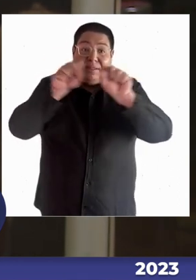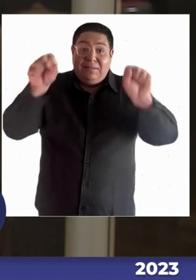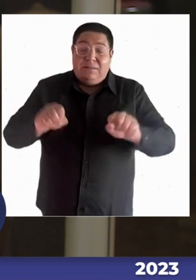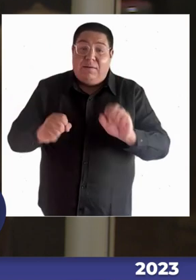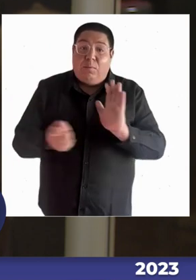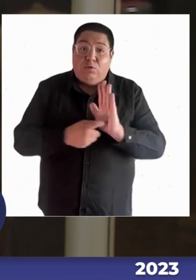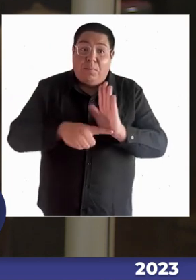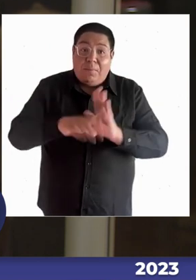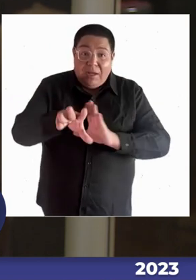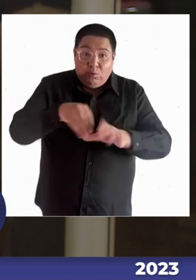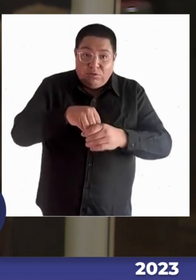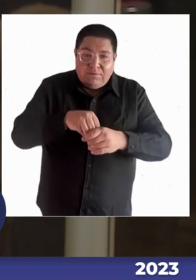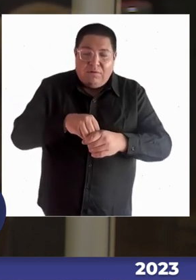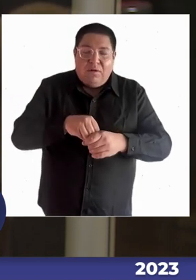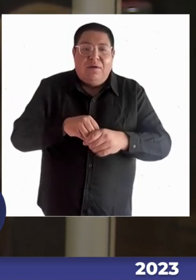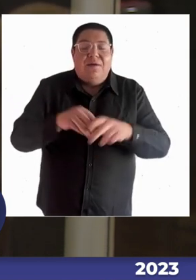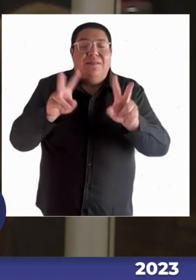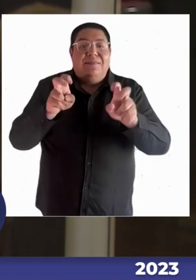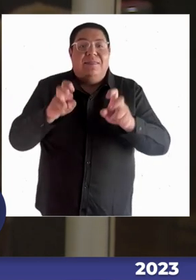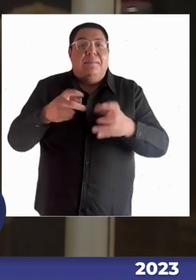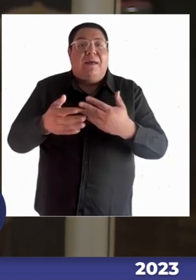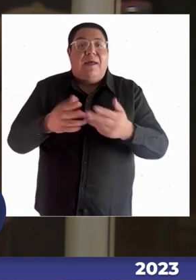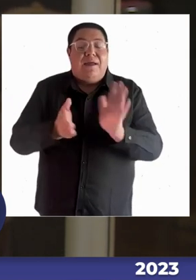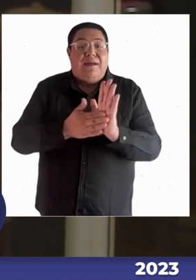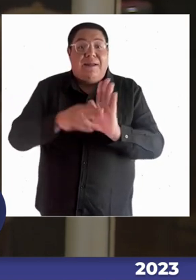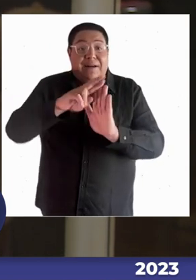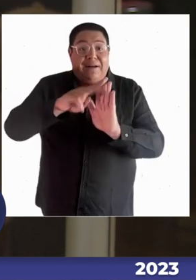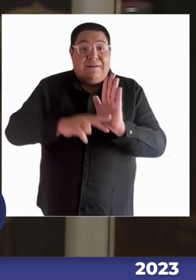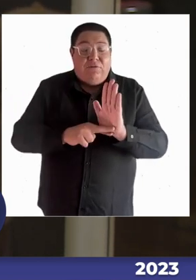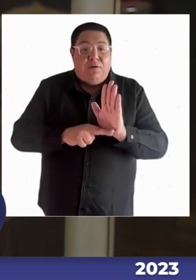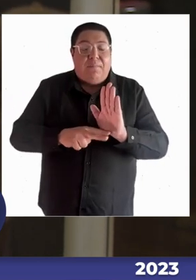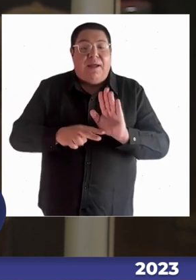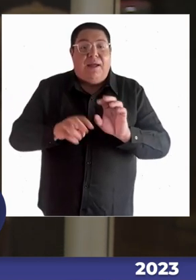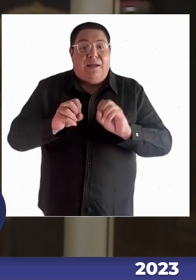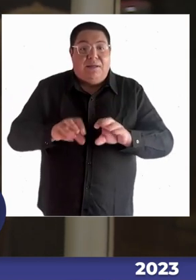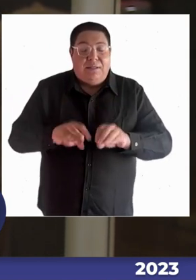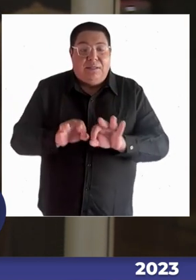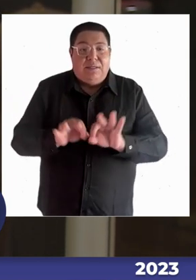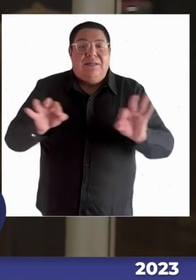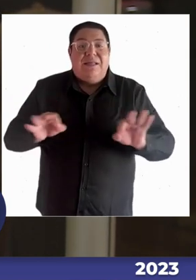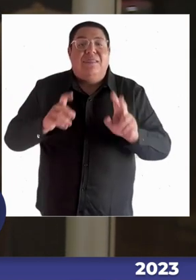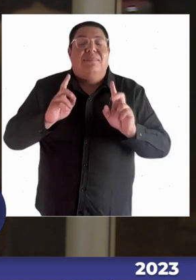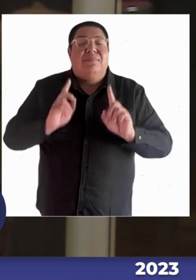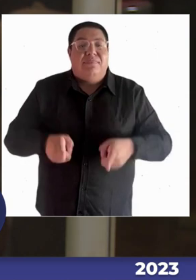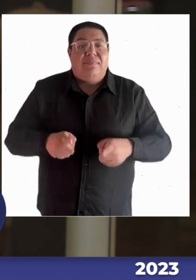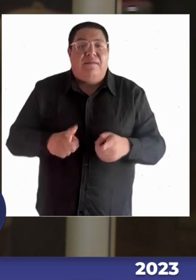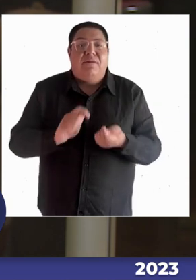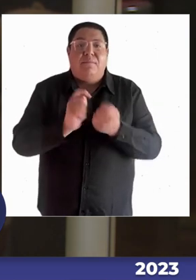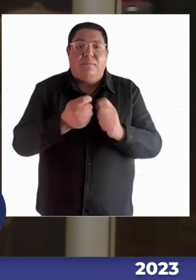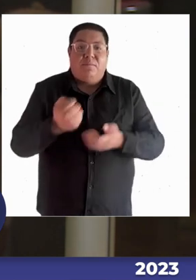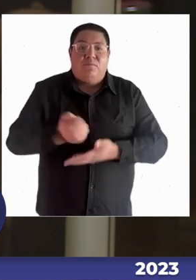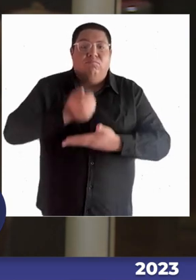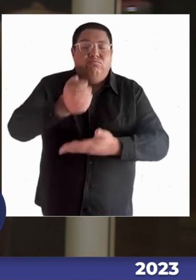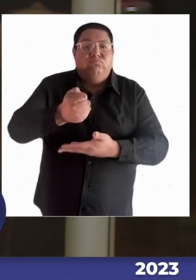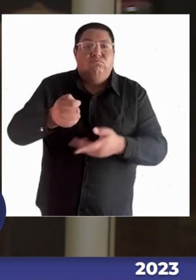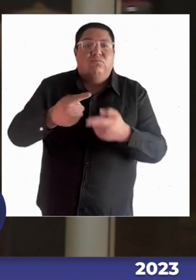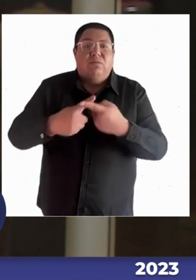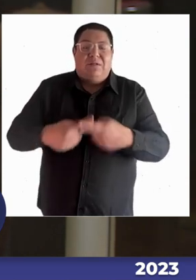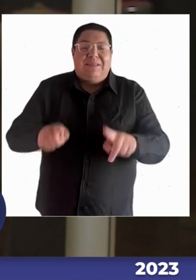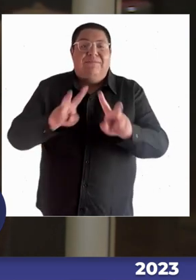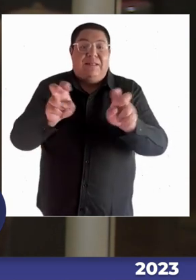en el contexto de la reforma al financiamiento escolar, se modificaría el financiamiento asociado a todas las modalidades de educación especial,